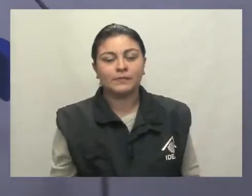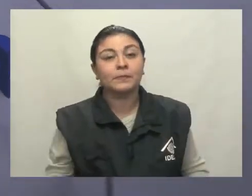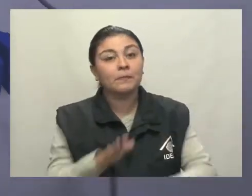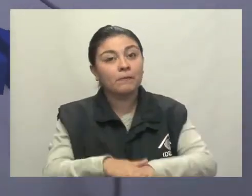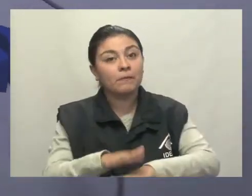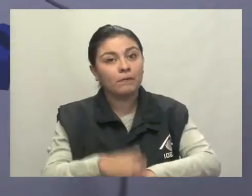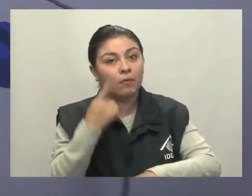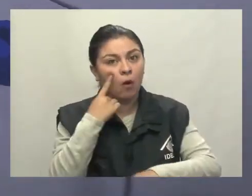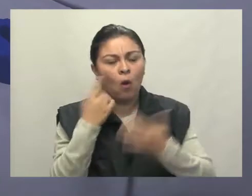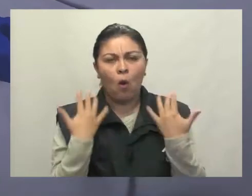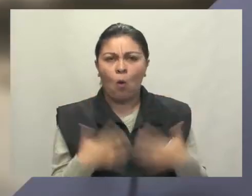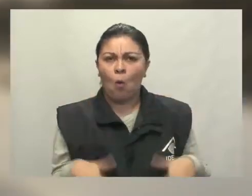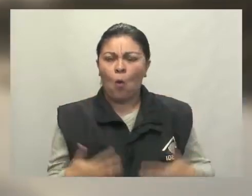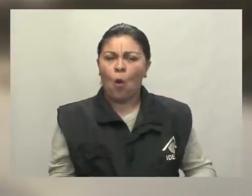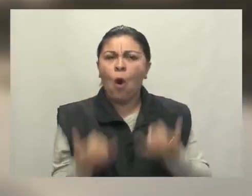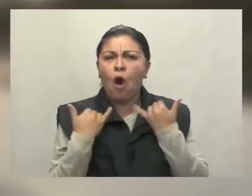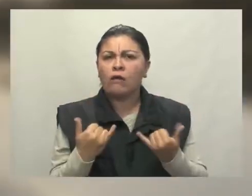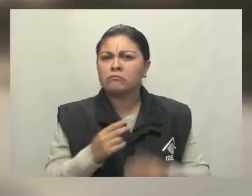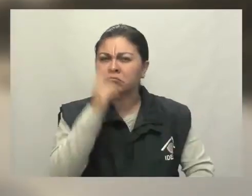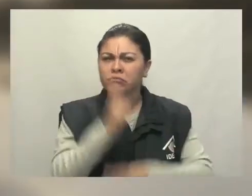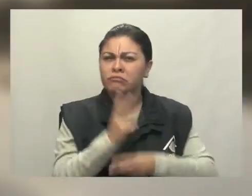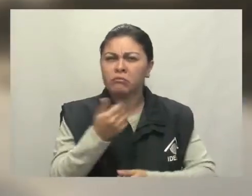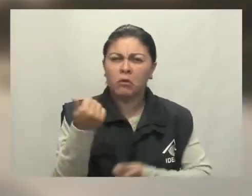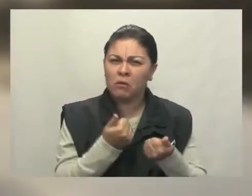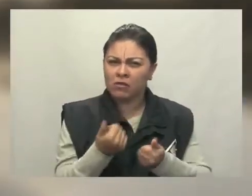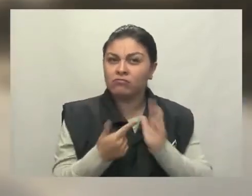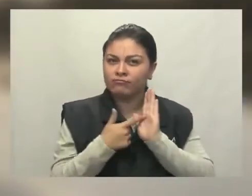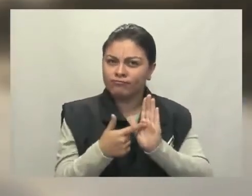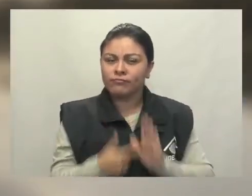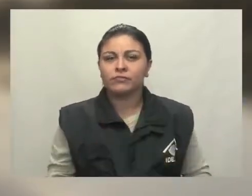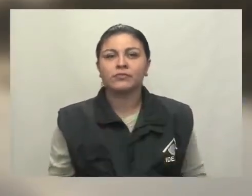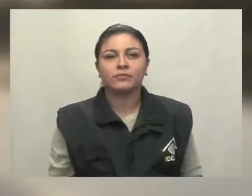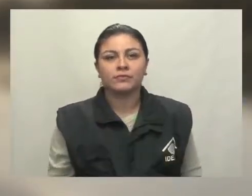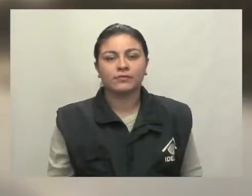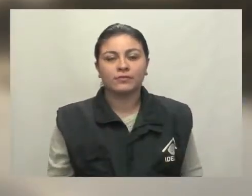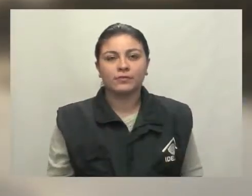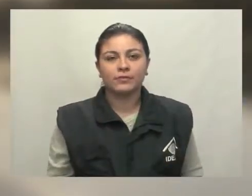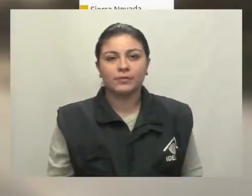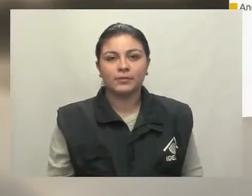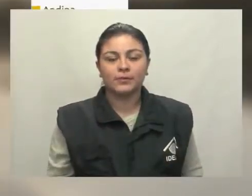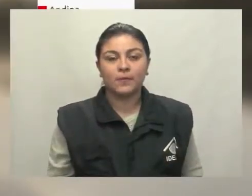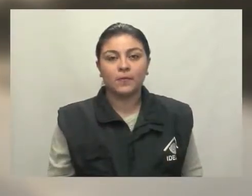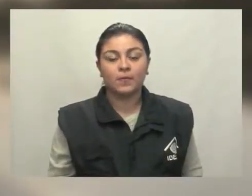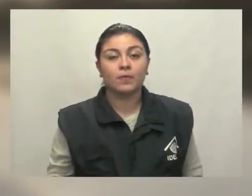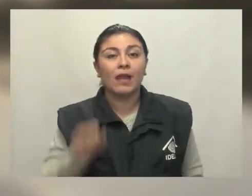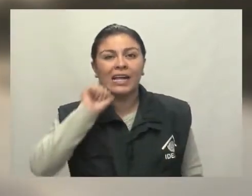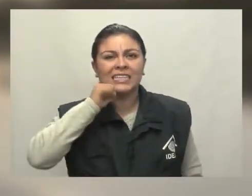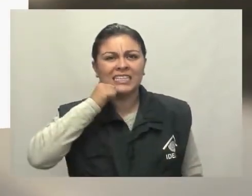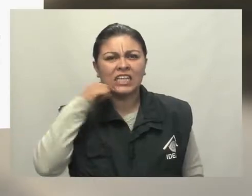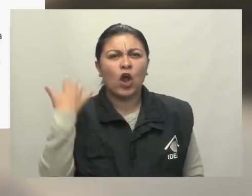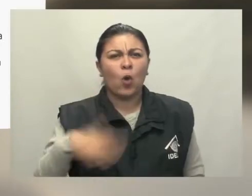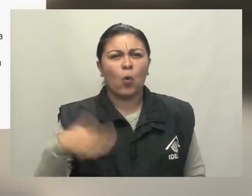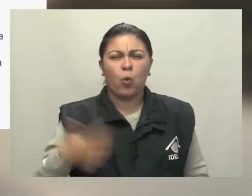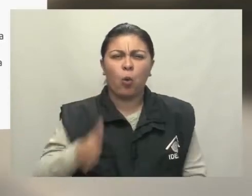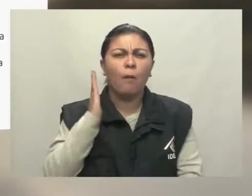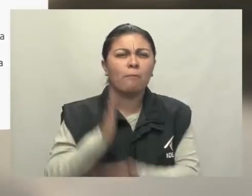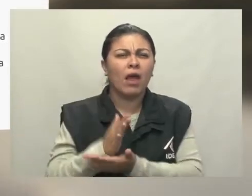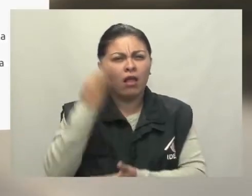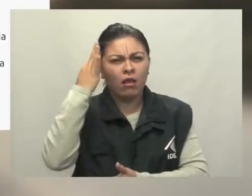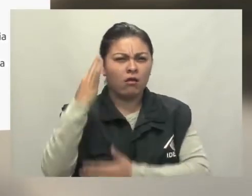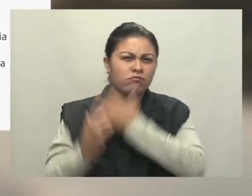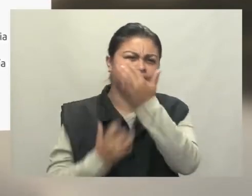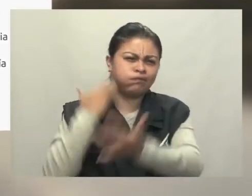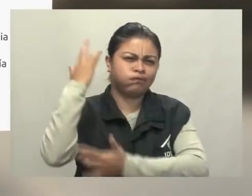Ahora, mucha atención a las principales alertas para hoy a nivel nacional. Alerta naranja por amenaza moderada de